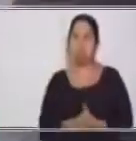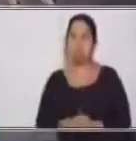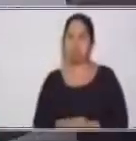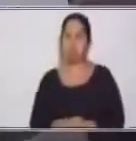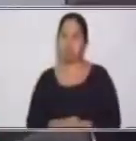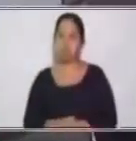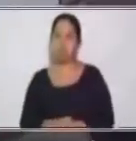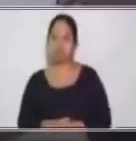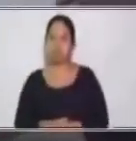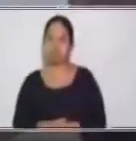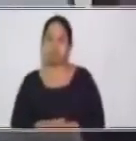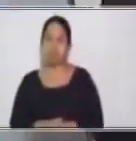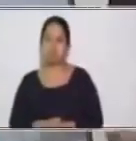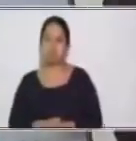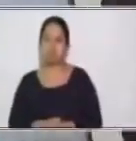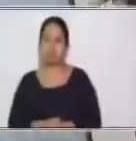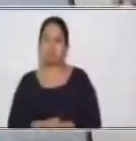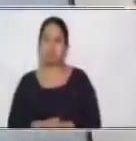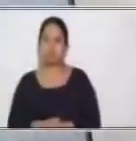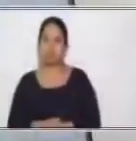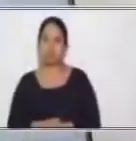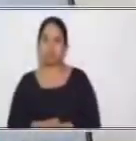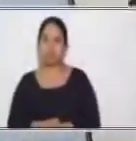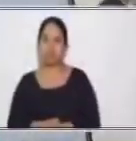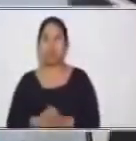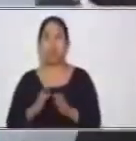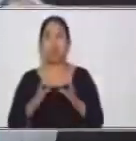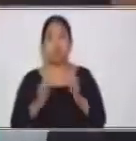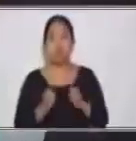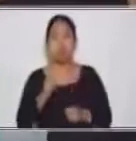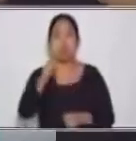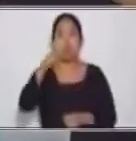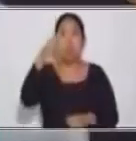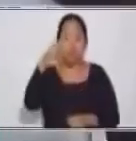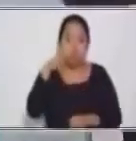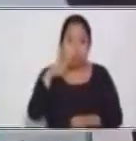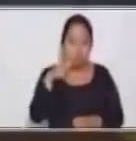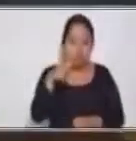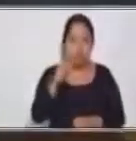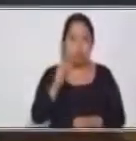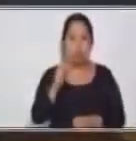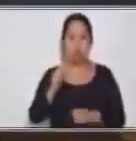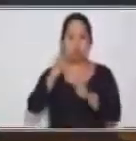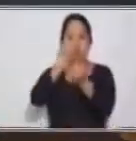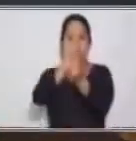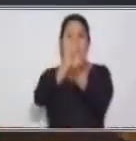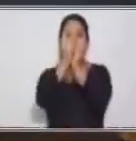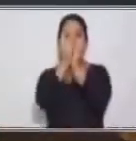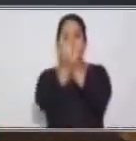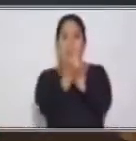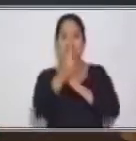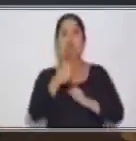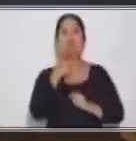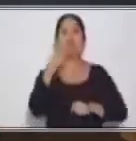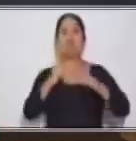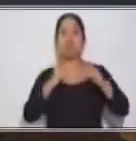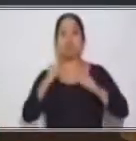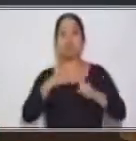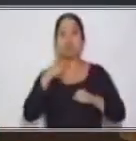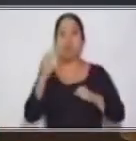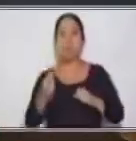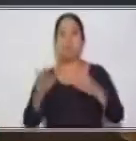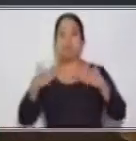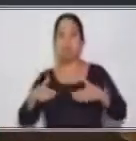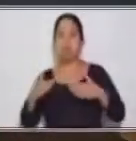segunda oración a la voz pasiva. Entonces, estamos viendo claramente y reflejada que la voz activa es el